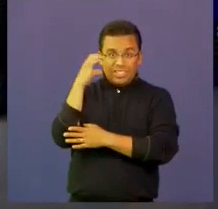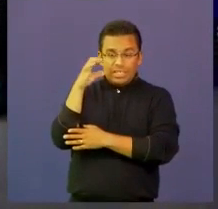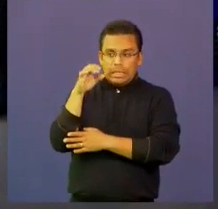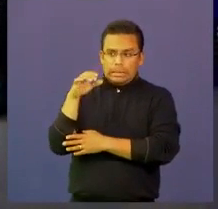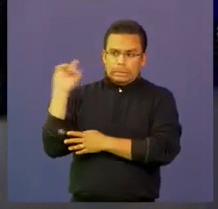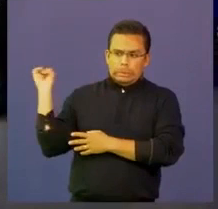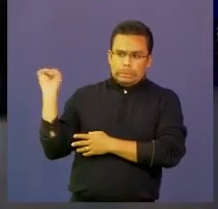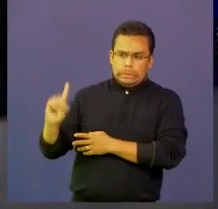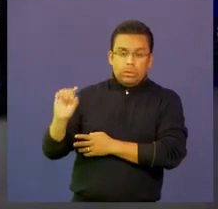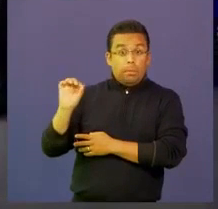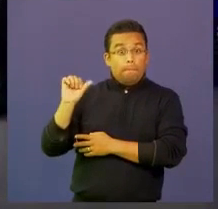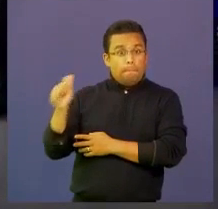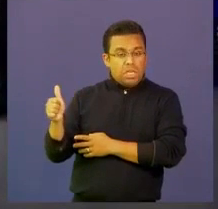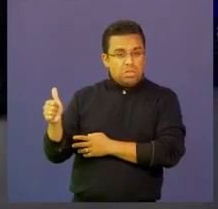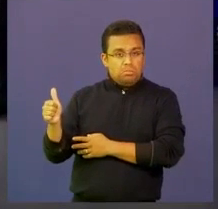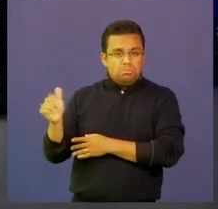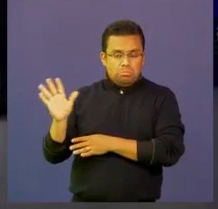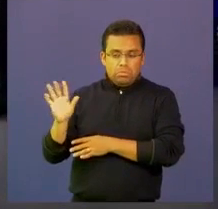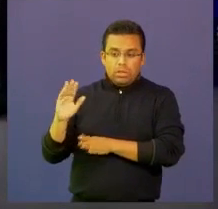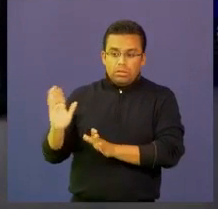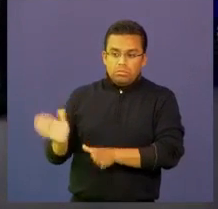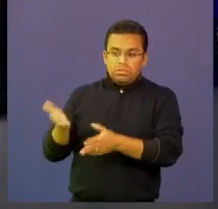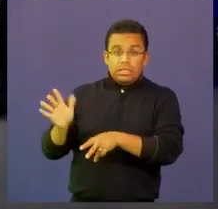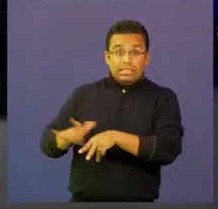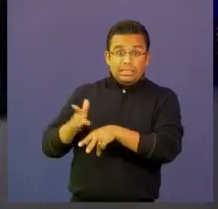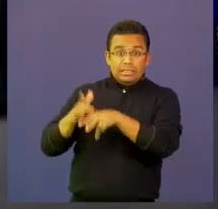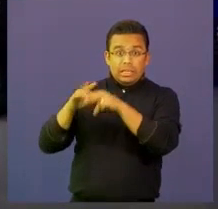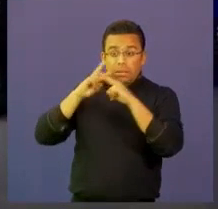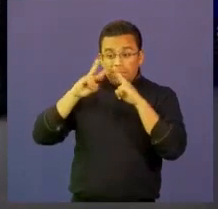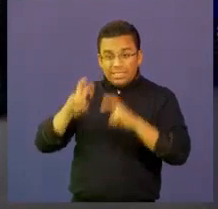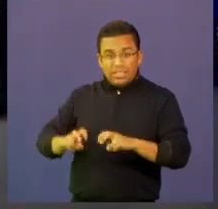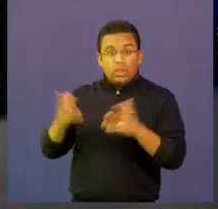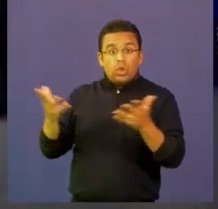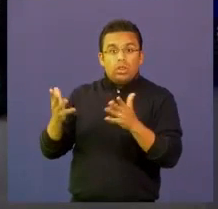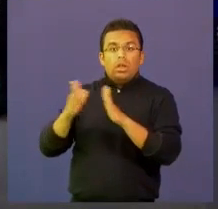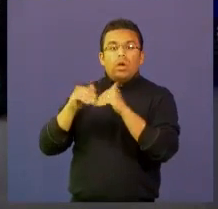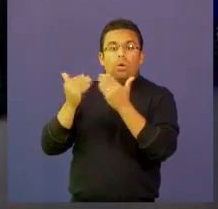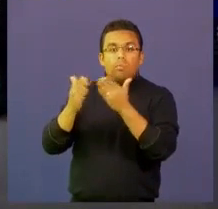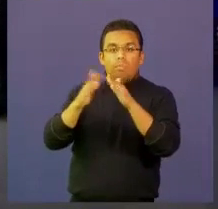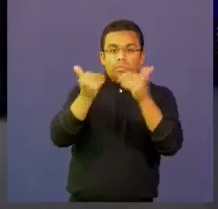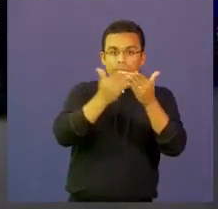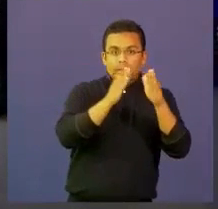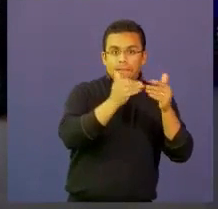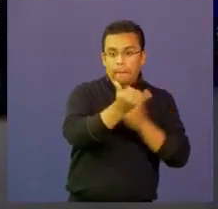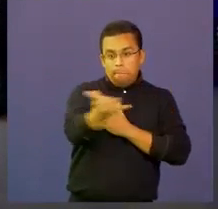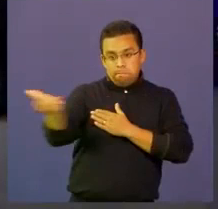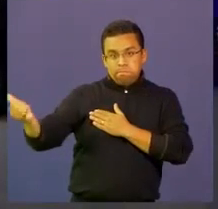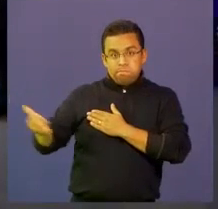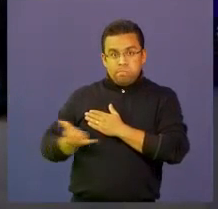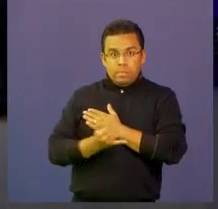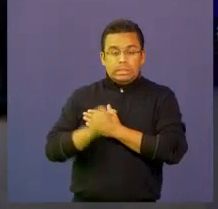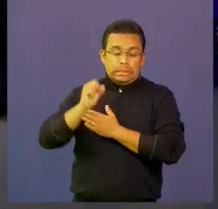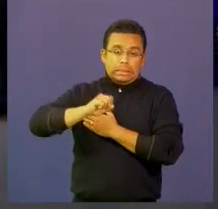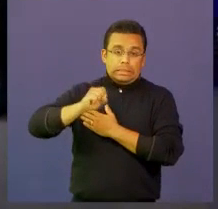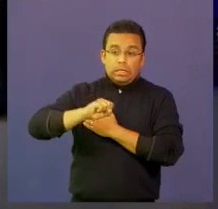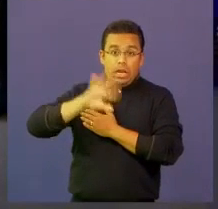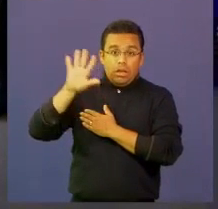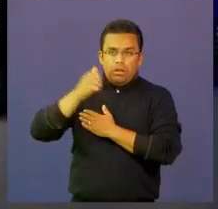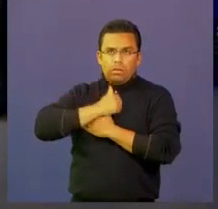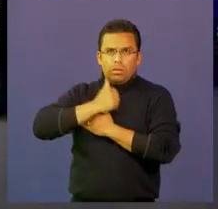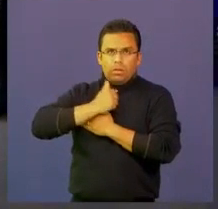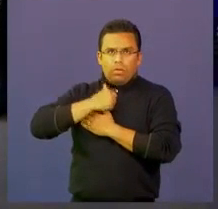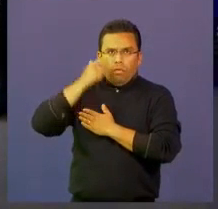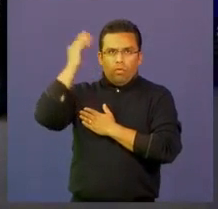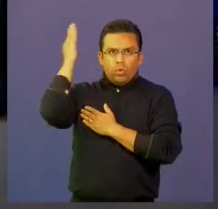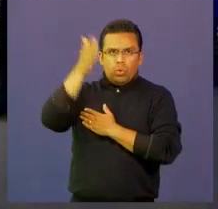incentivar la investigación en los niños de colegios que allí están precisamente encontrando sus vocaciones.